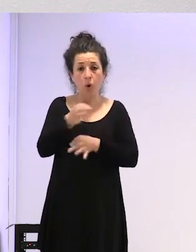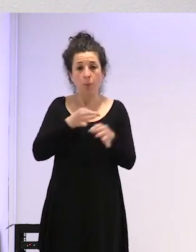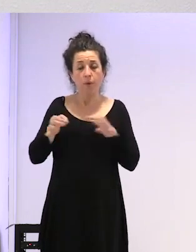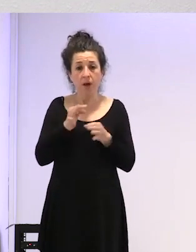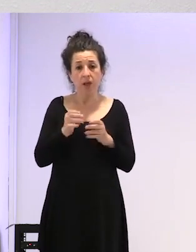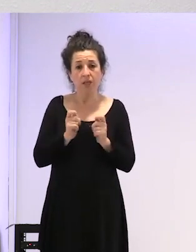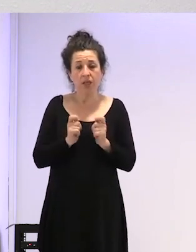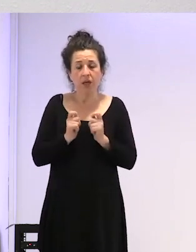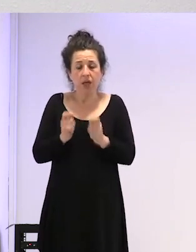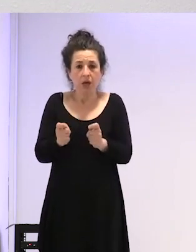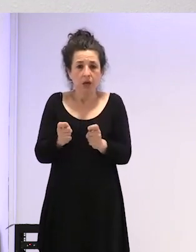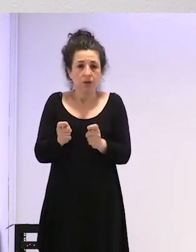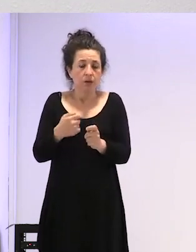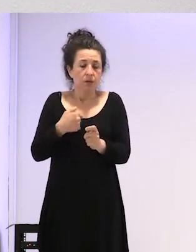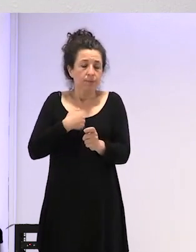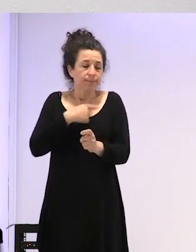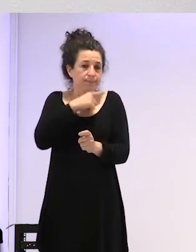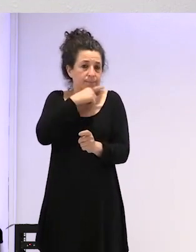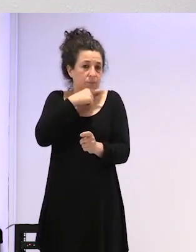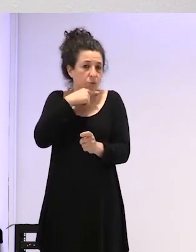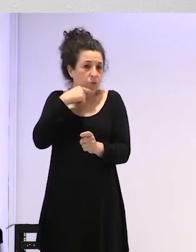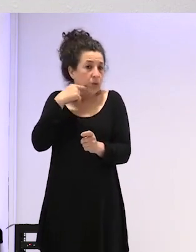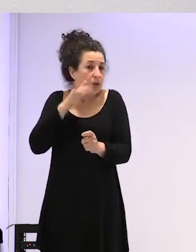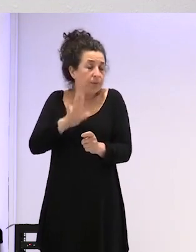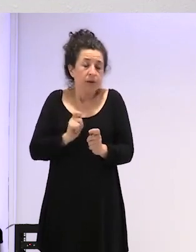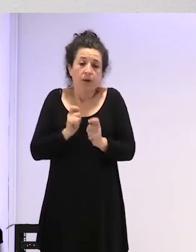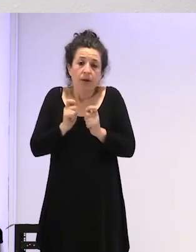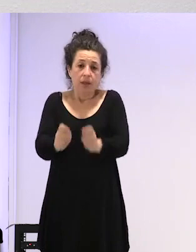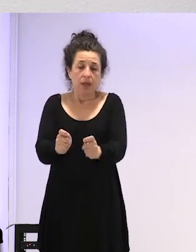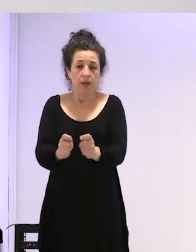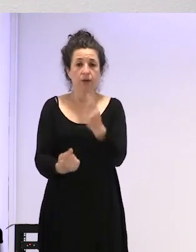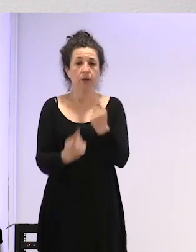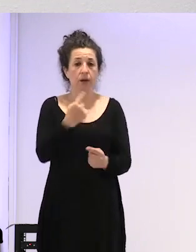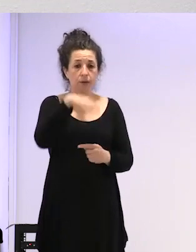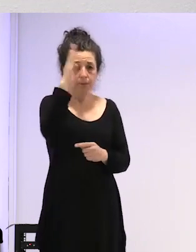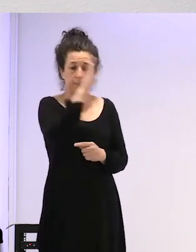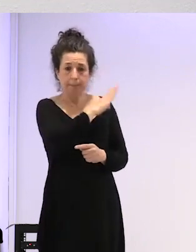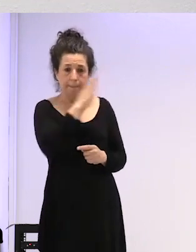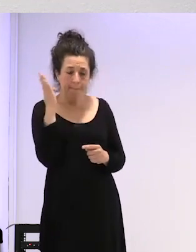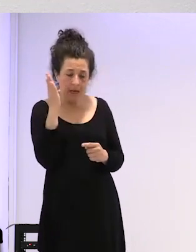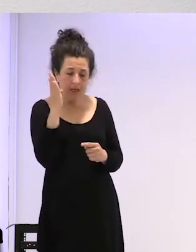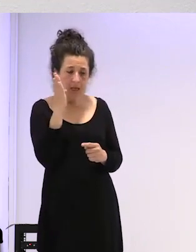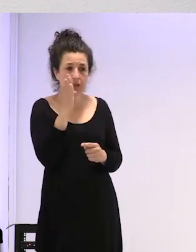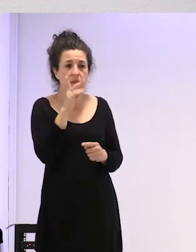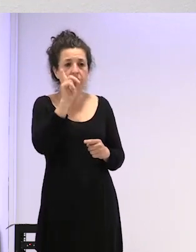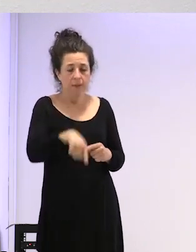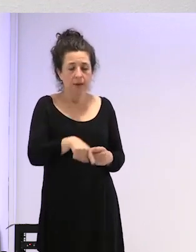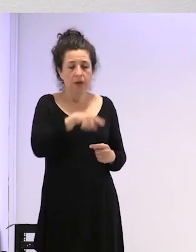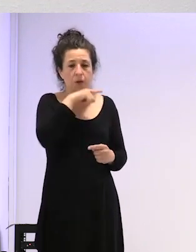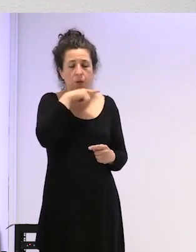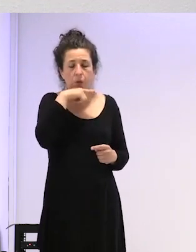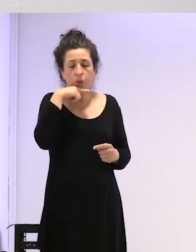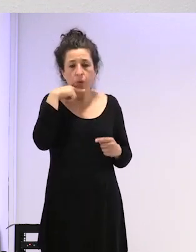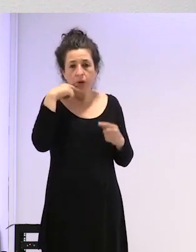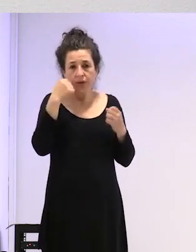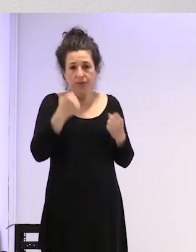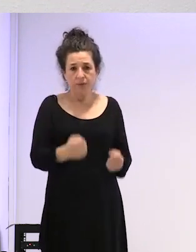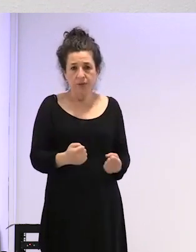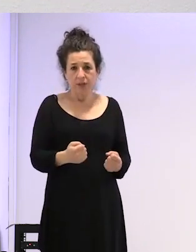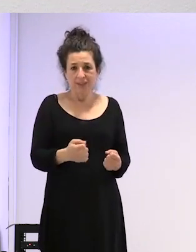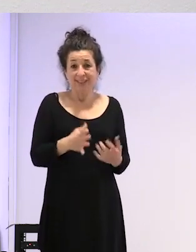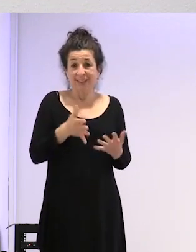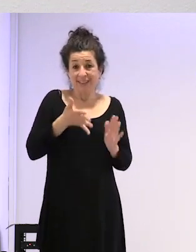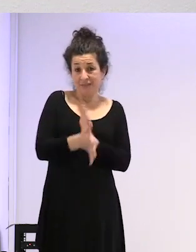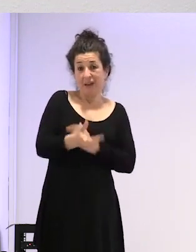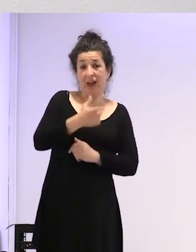que me ha dolido el corazón y hay padres que han cogido la receta y les ha dolido el corazón porque no es que nos